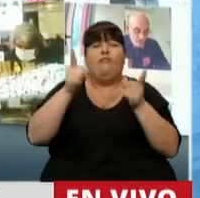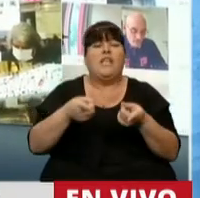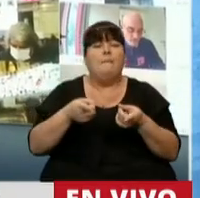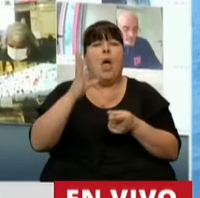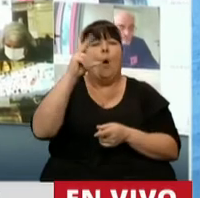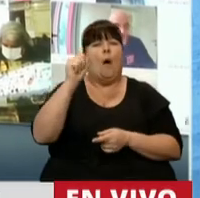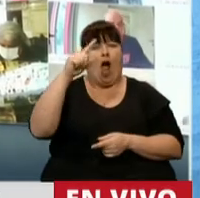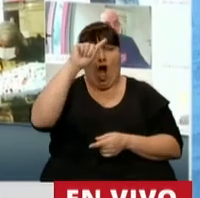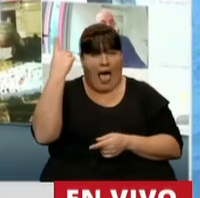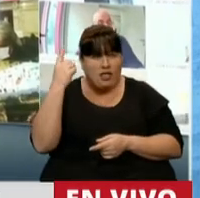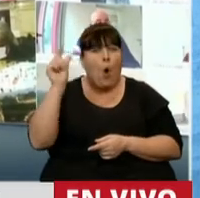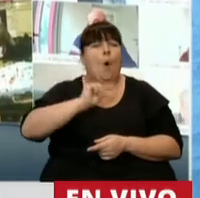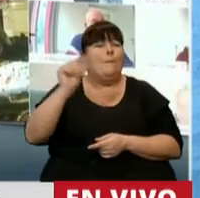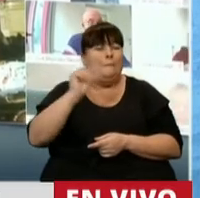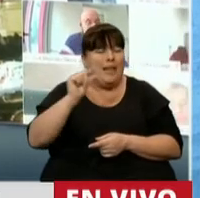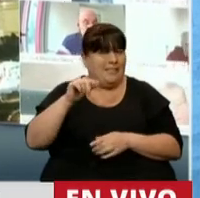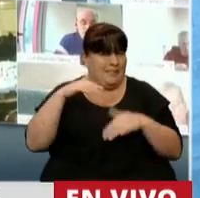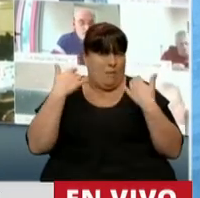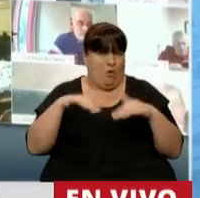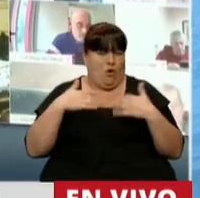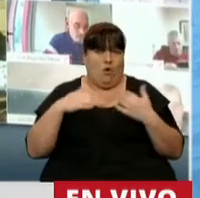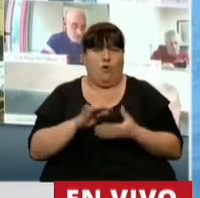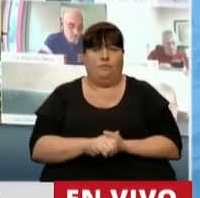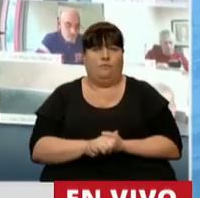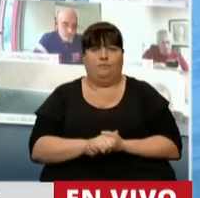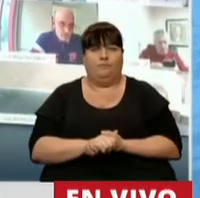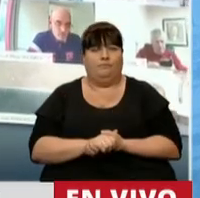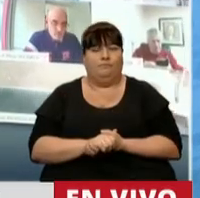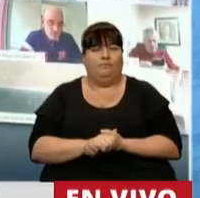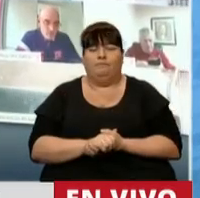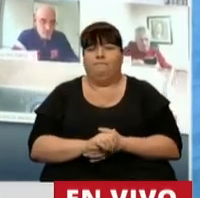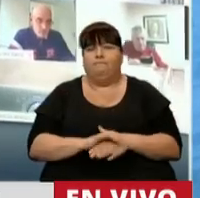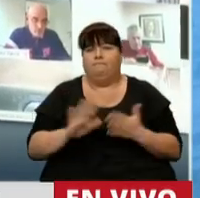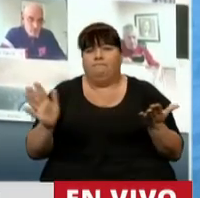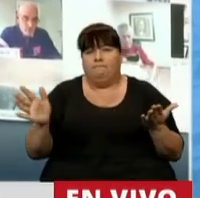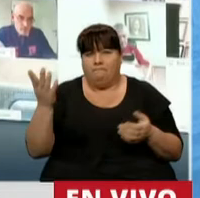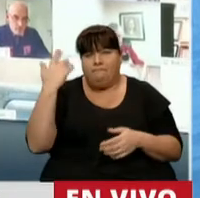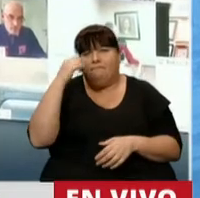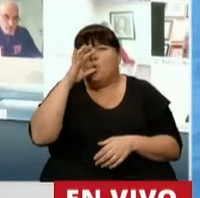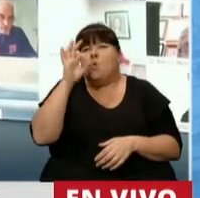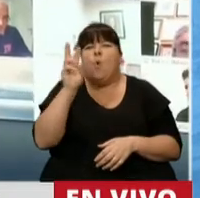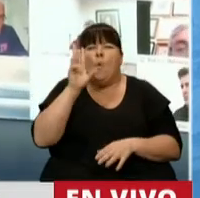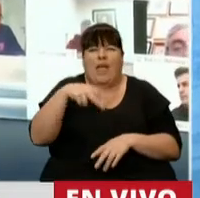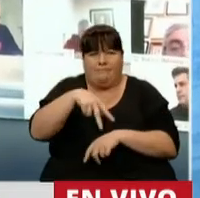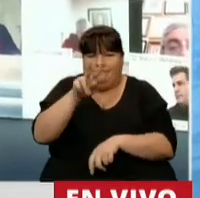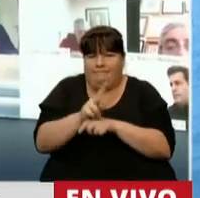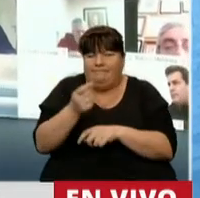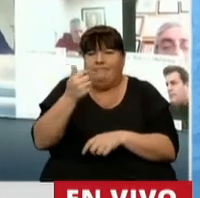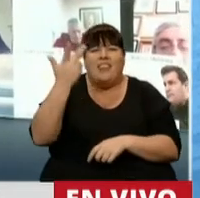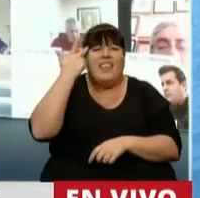Banco Nación con un crédito realmente que jamás se había visto,